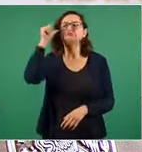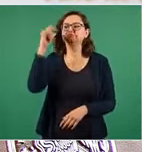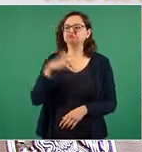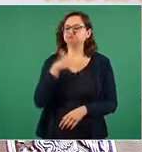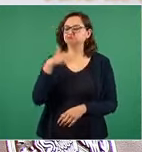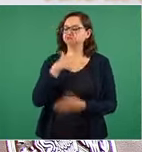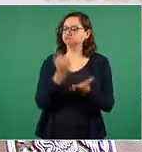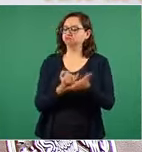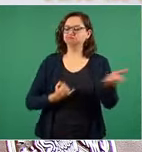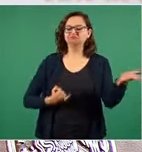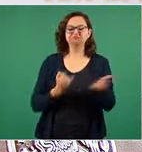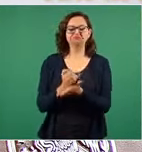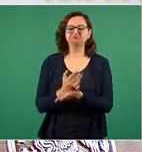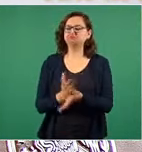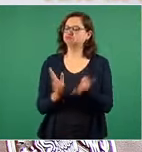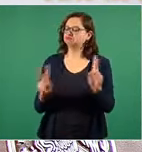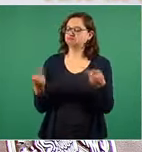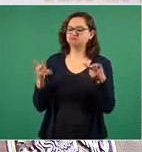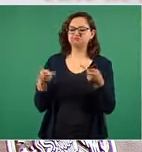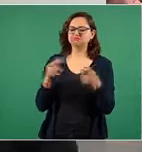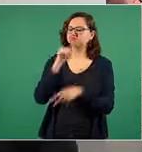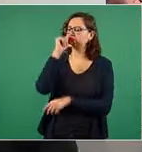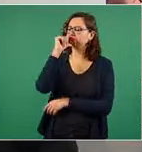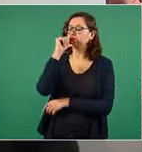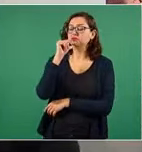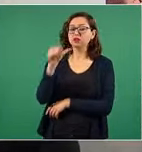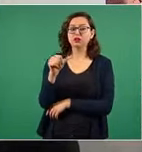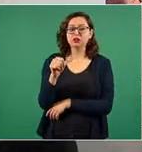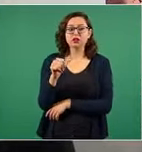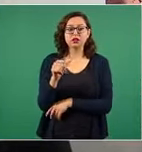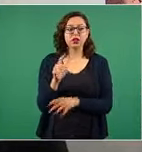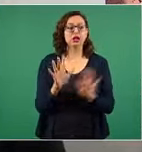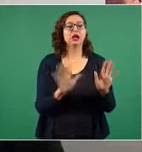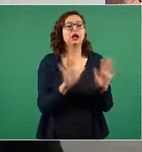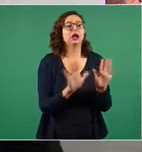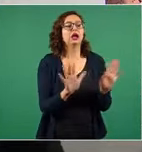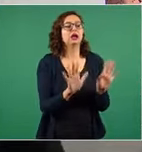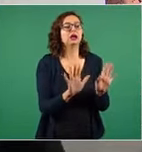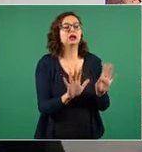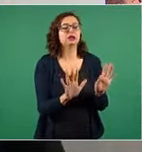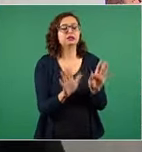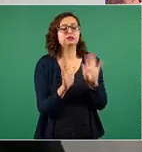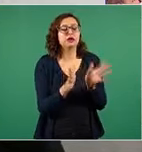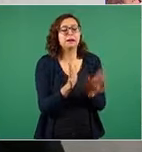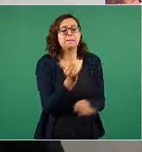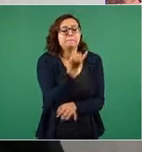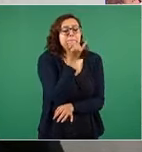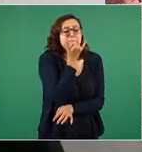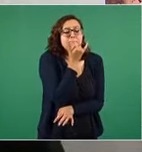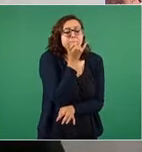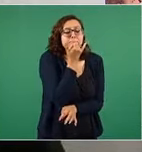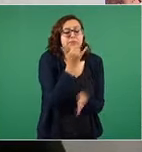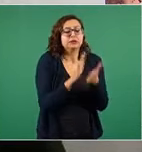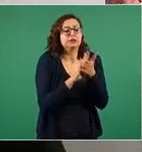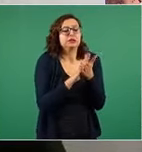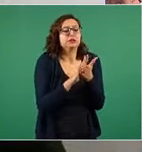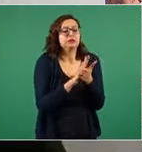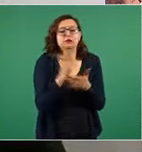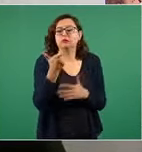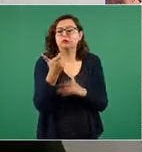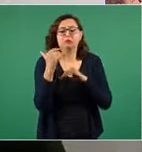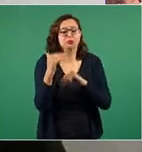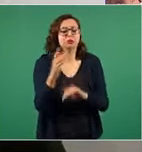va a quitar el